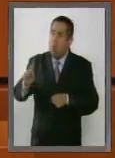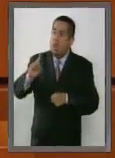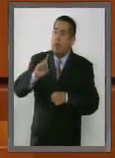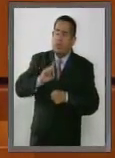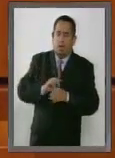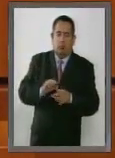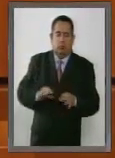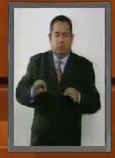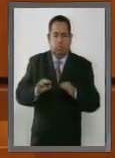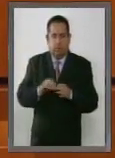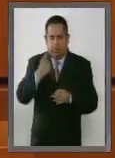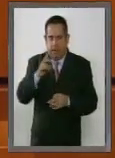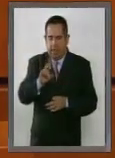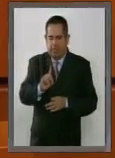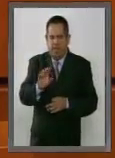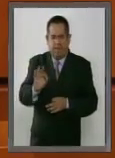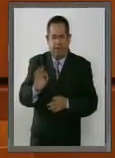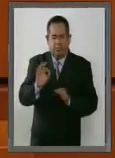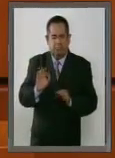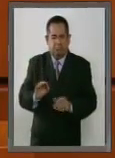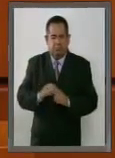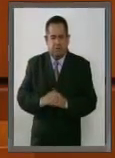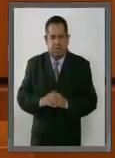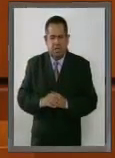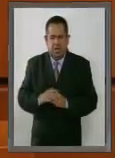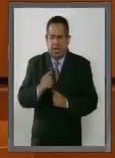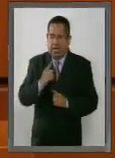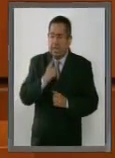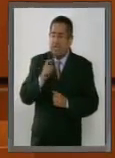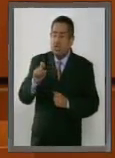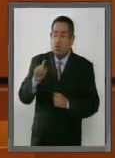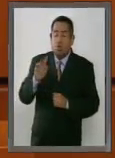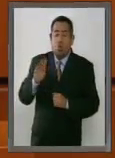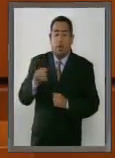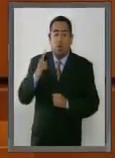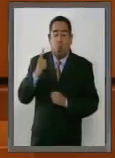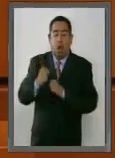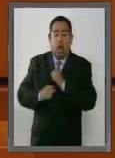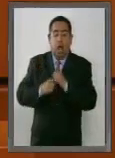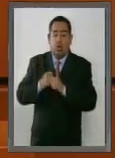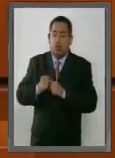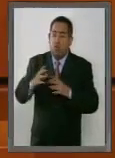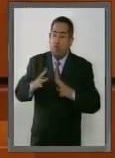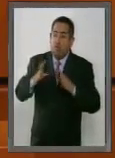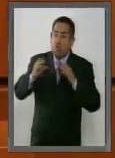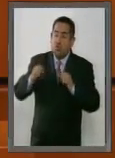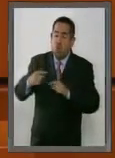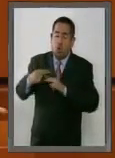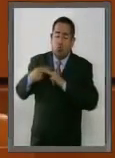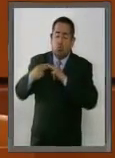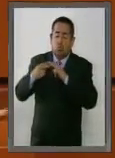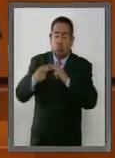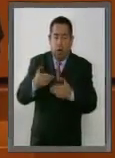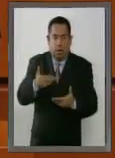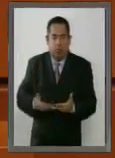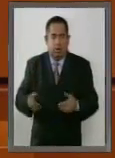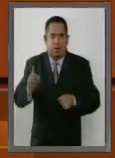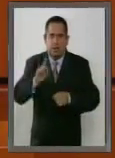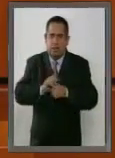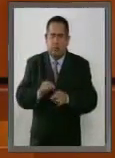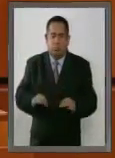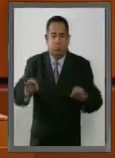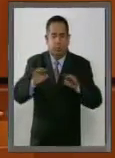para el Distrito Federal a 191 años de su existencia. Como lo hemos dicho,